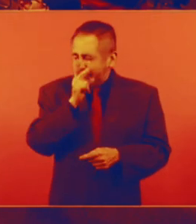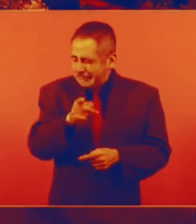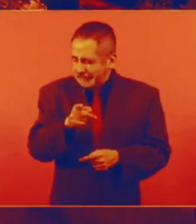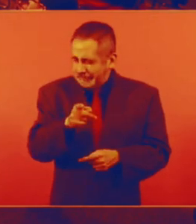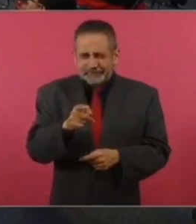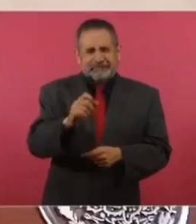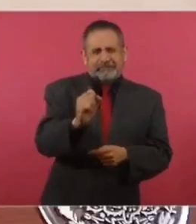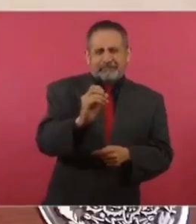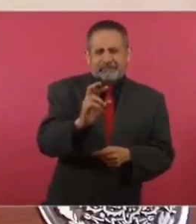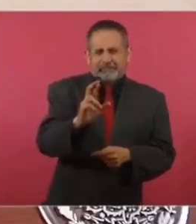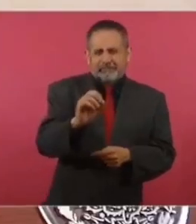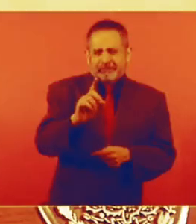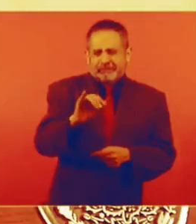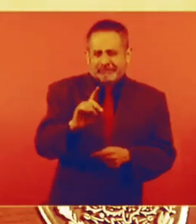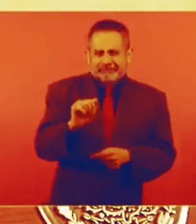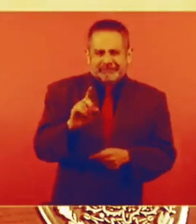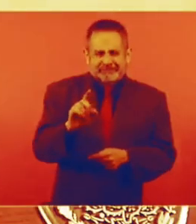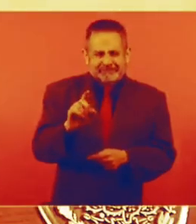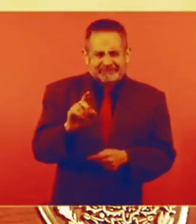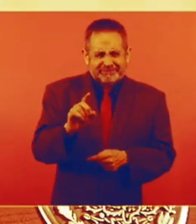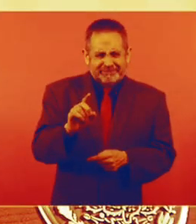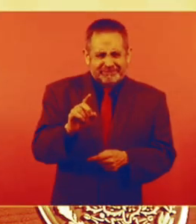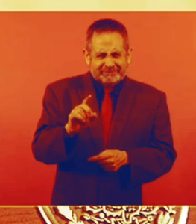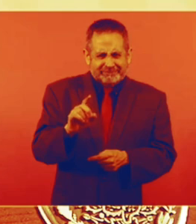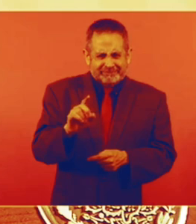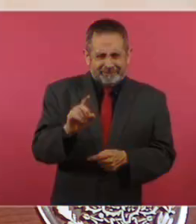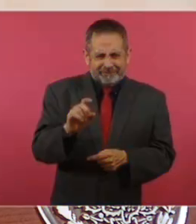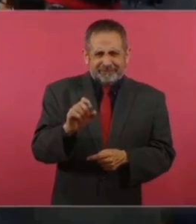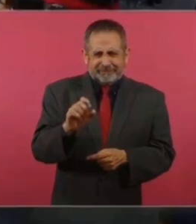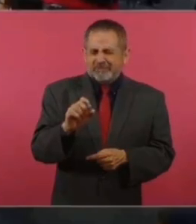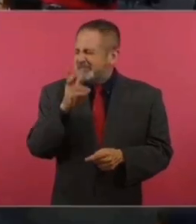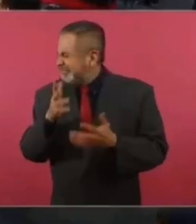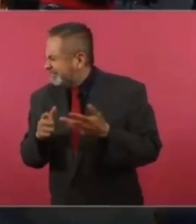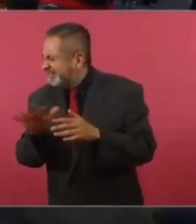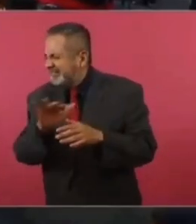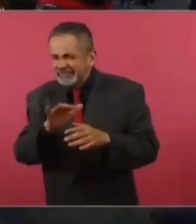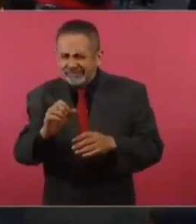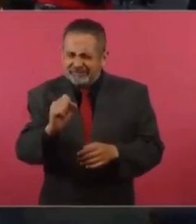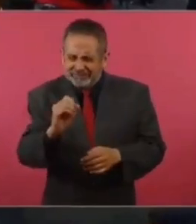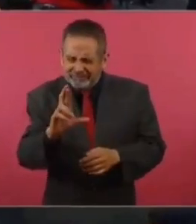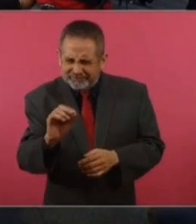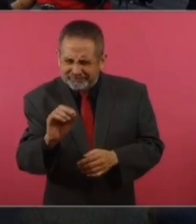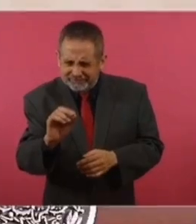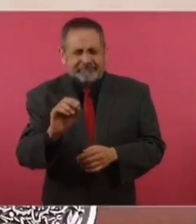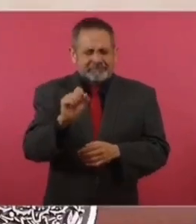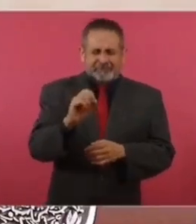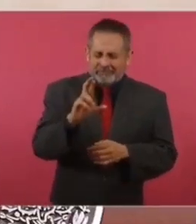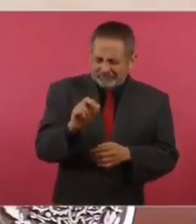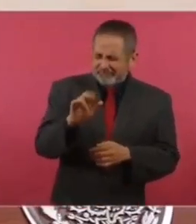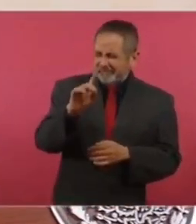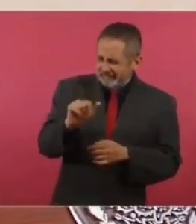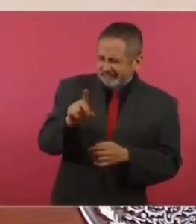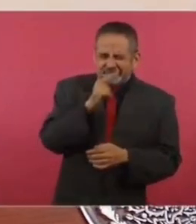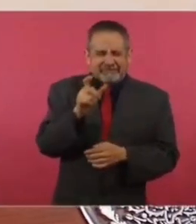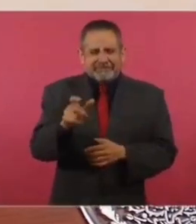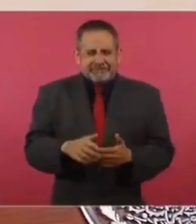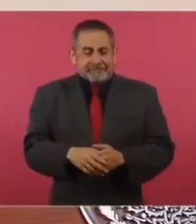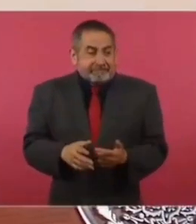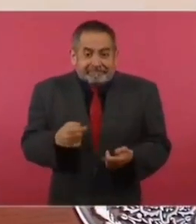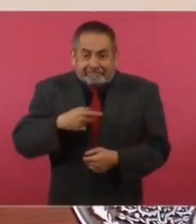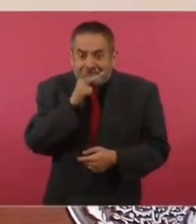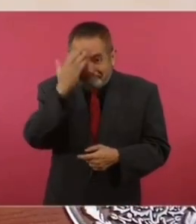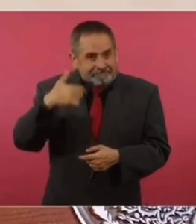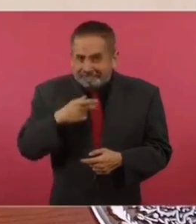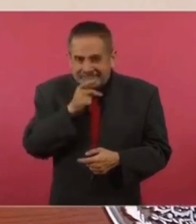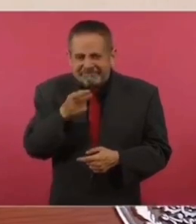La sonoridad. ¿Soloridad? ¿Sonoridad? ¿Soro? ¿Sororidad? ¿Sororidad? Imagínense si yo no lo